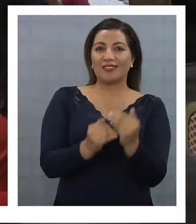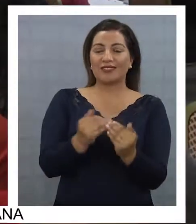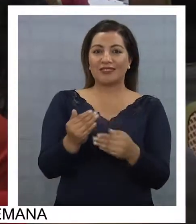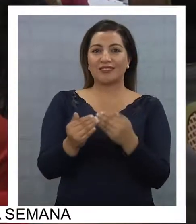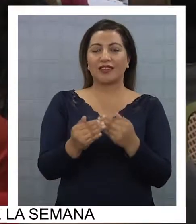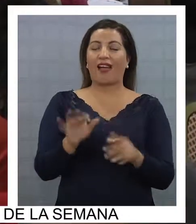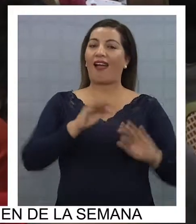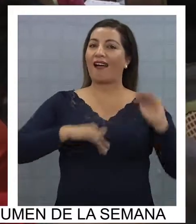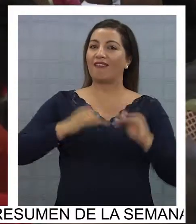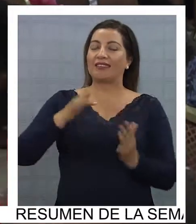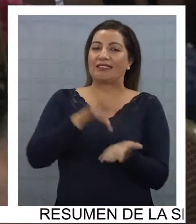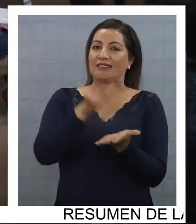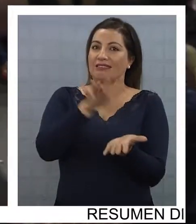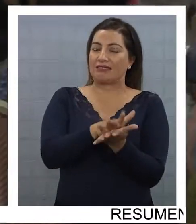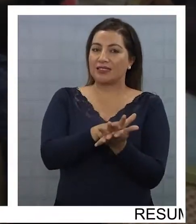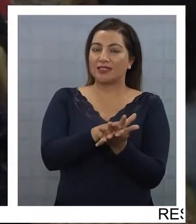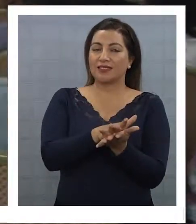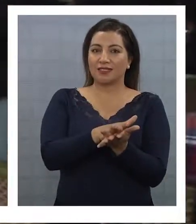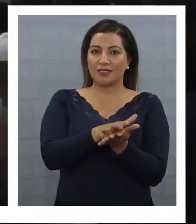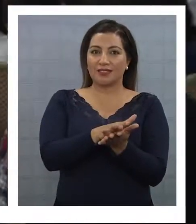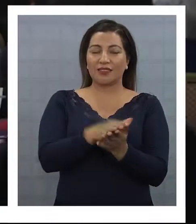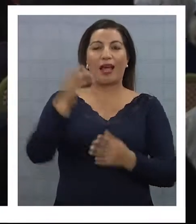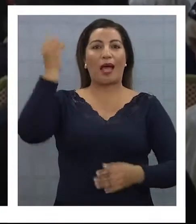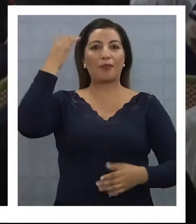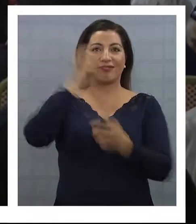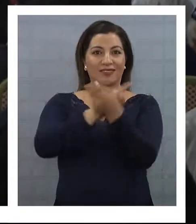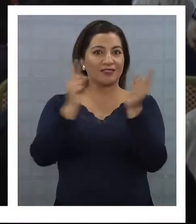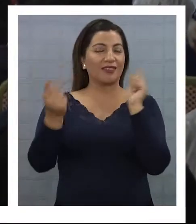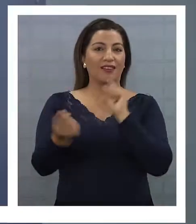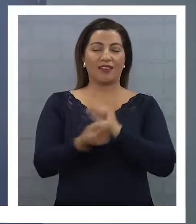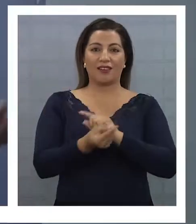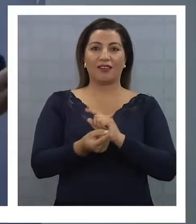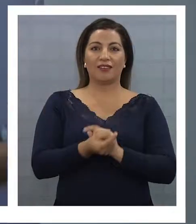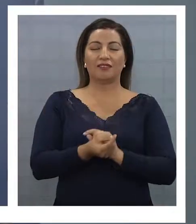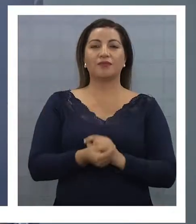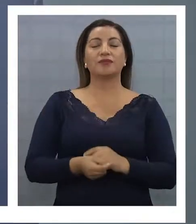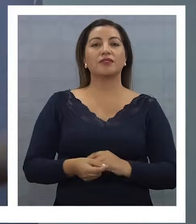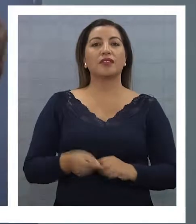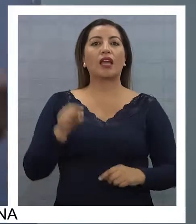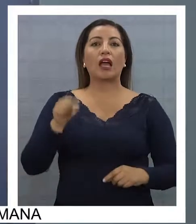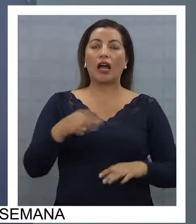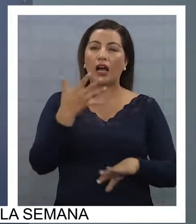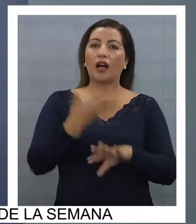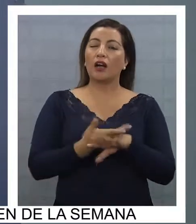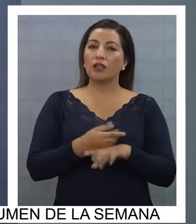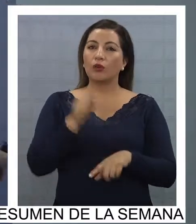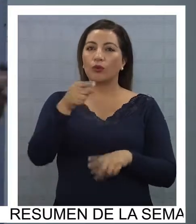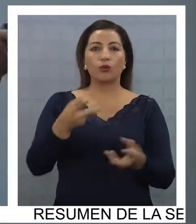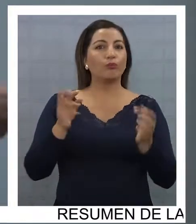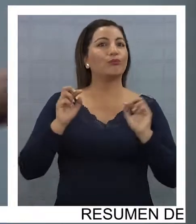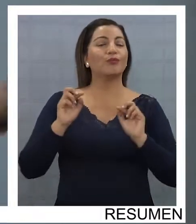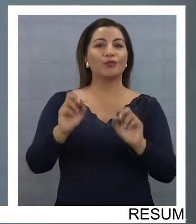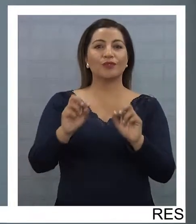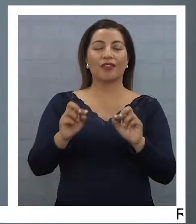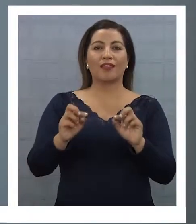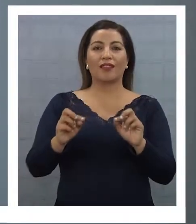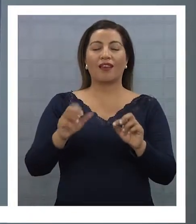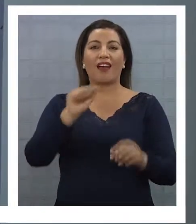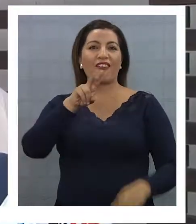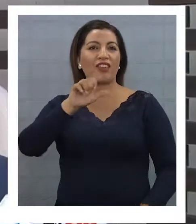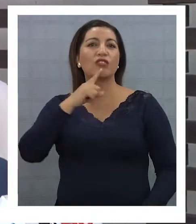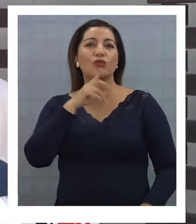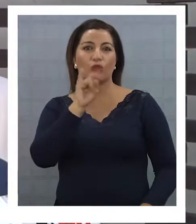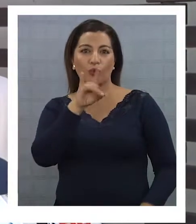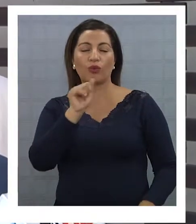endeudado, aprender de los cambios de temporada. Hay un cierto nicho de alto nivel de aventura, que sí, Chile